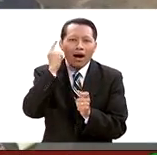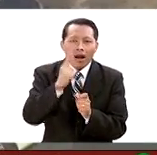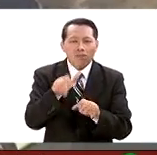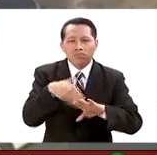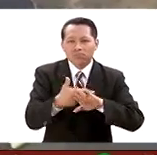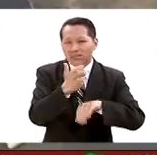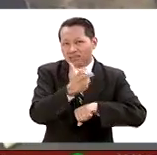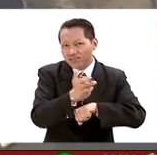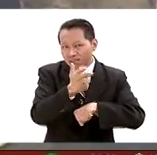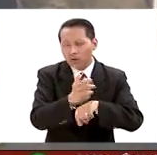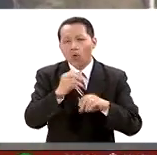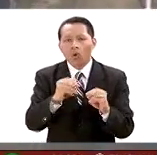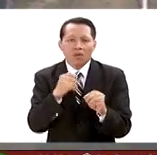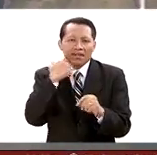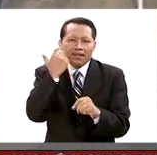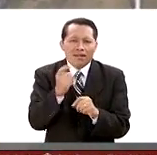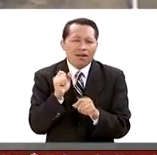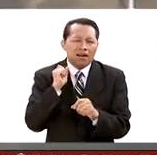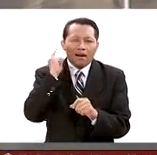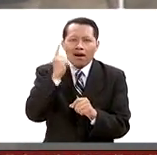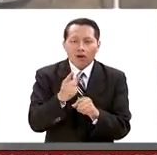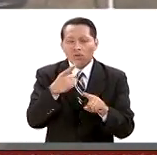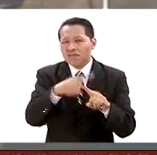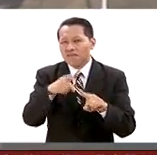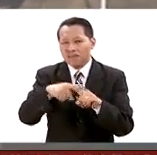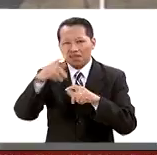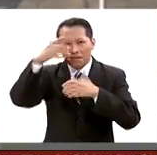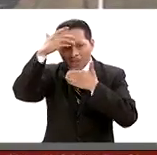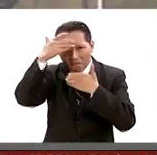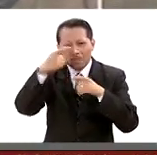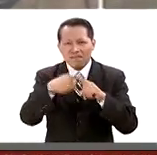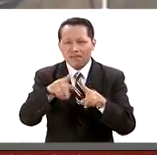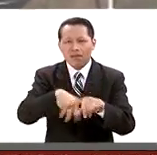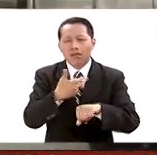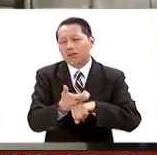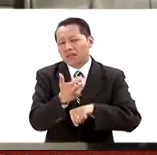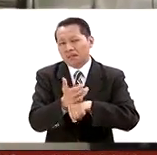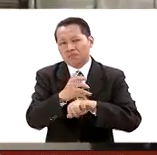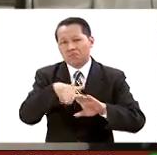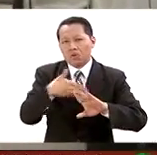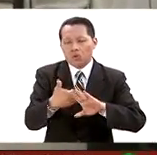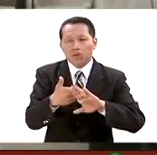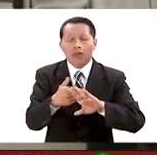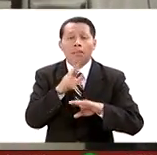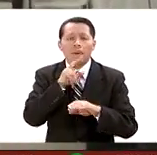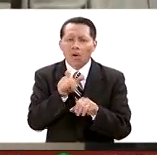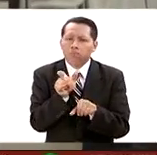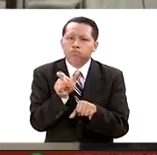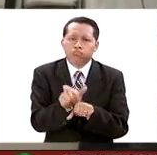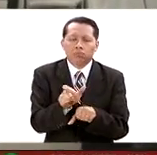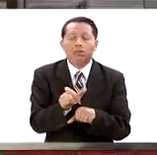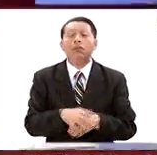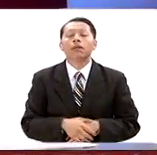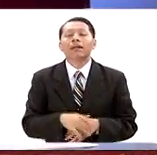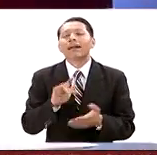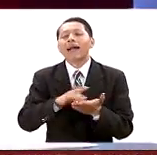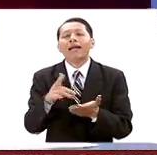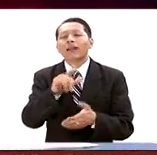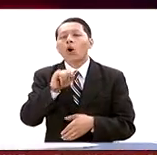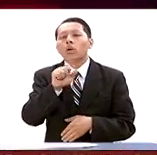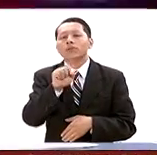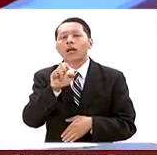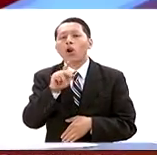Estados Unidos o en algún país de intentar algún tipo de ataque terrorista contra los intereses de Estados Unidos. Claro, muchísimas gracias José López Zamorano por este